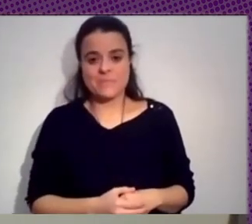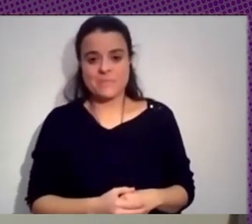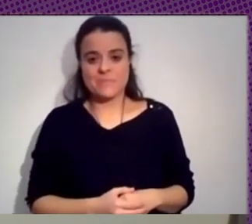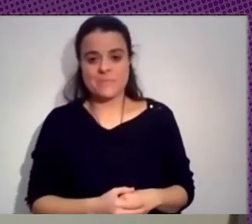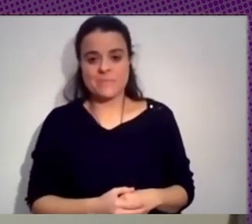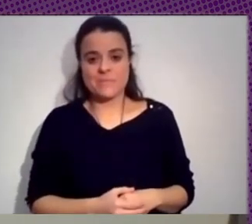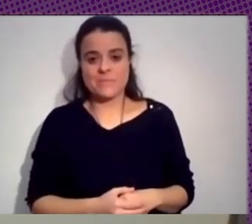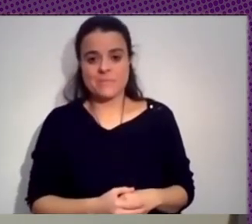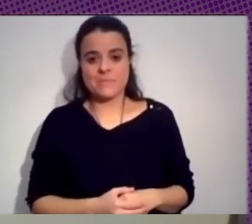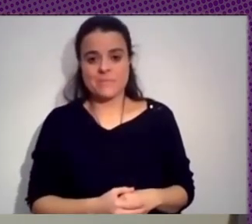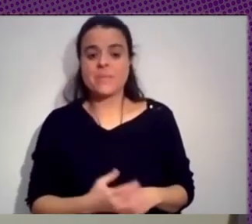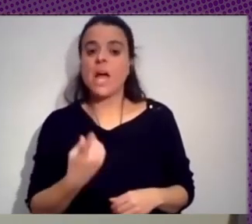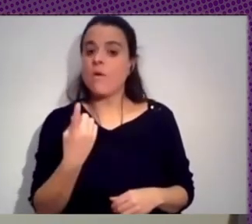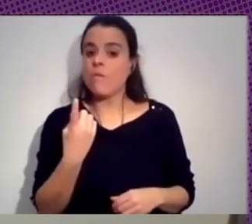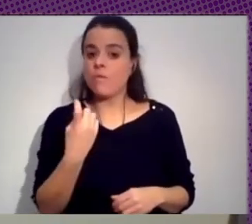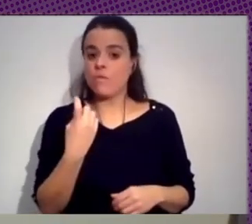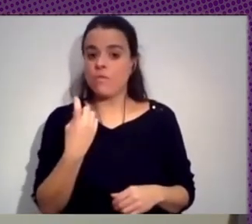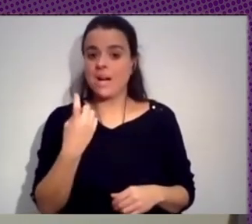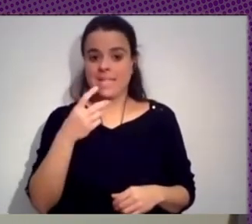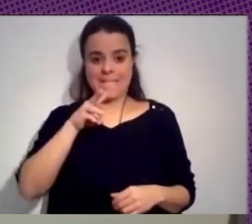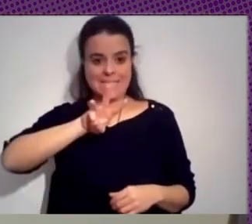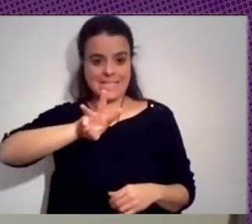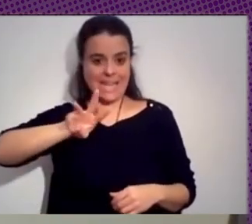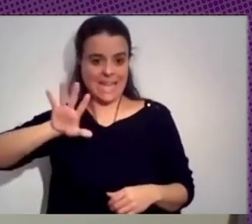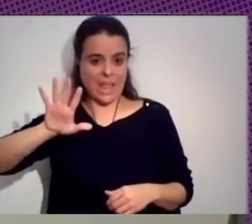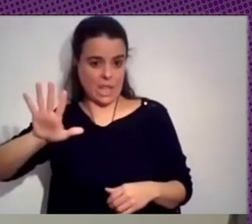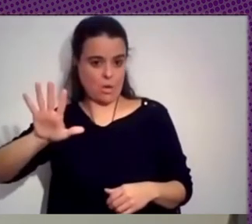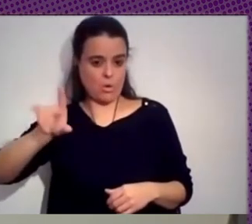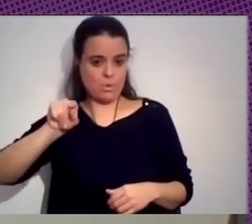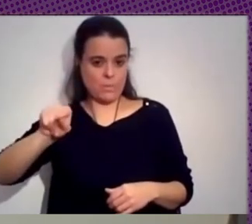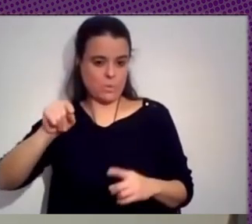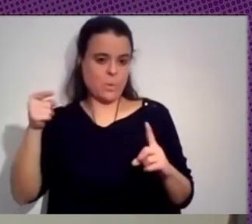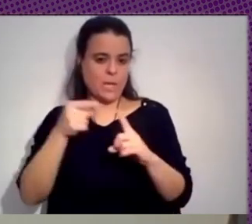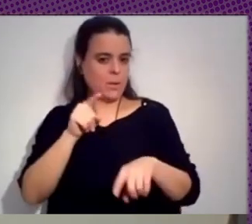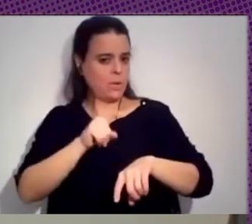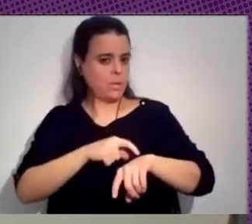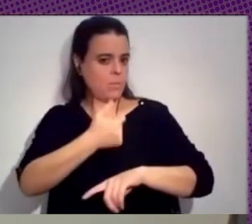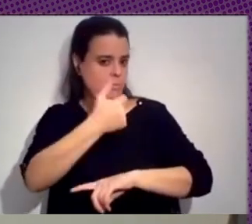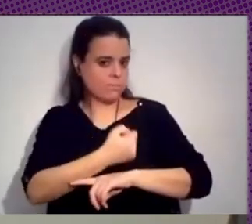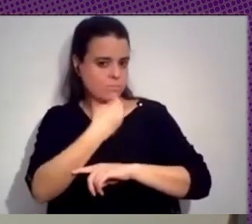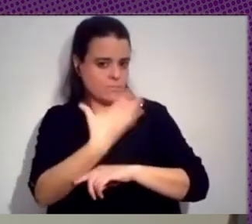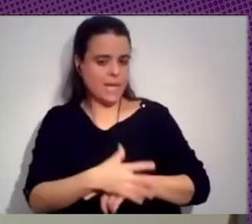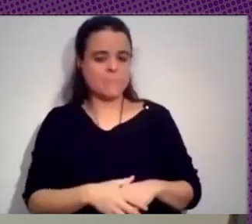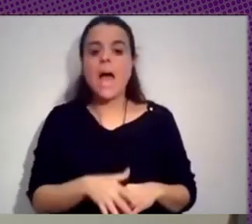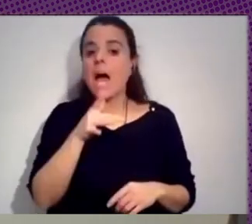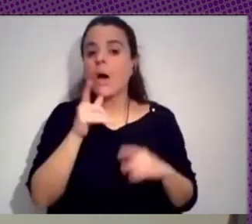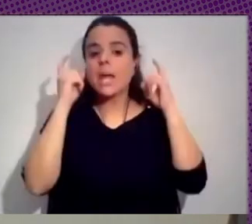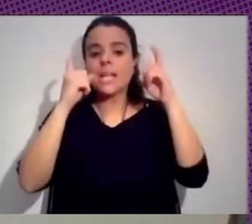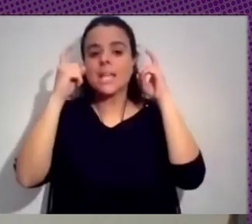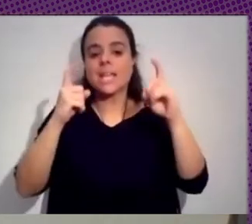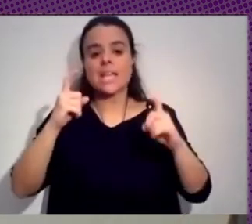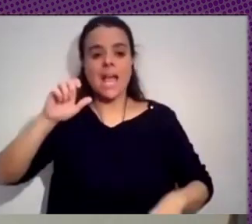35 minutos, digo, para ajustarnos en el tiempo, ahora vamos a intentar con Eloy, a ver, no sé si